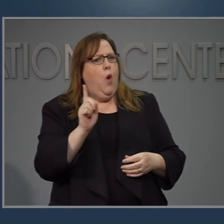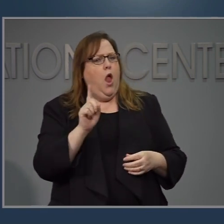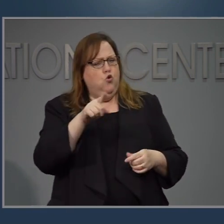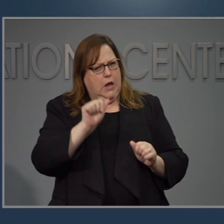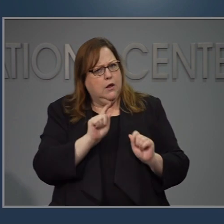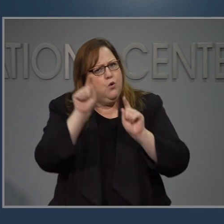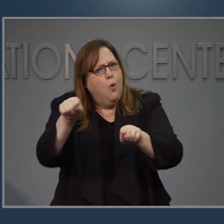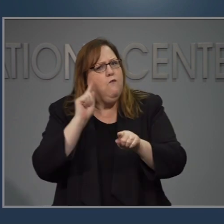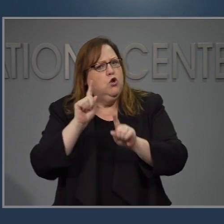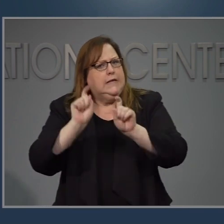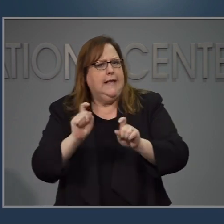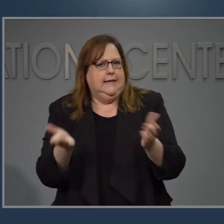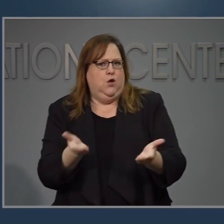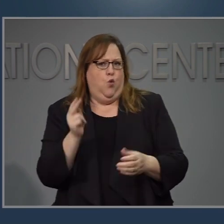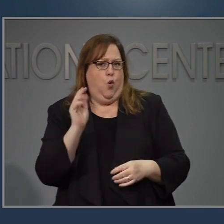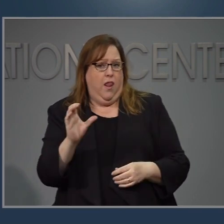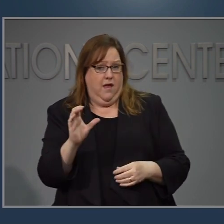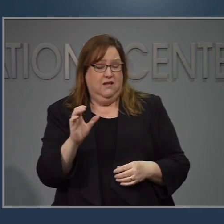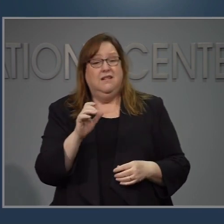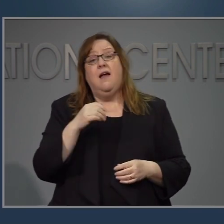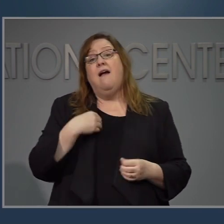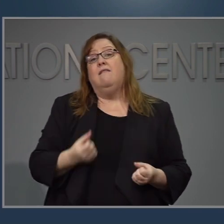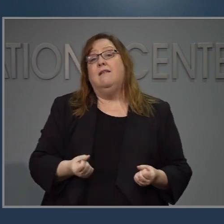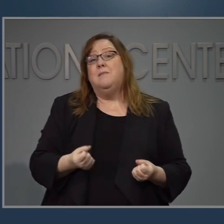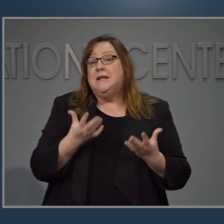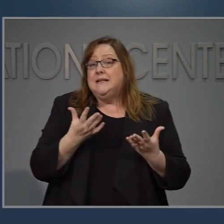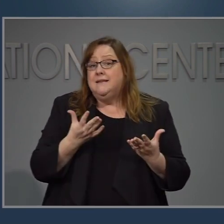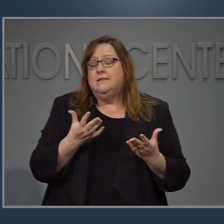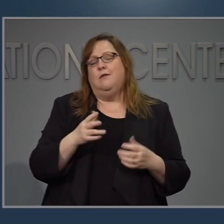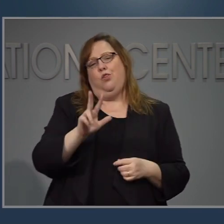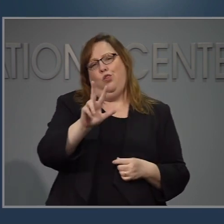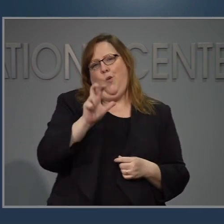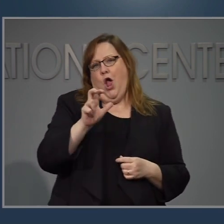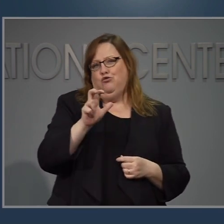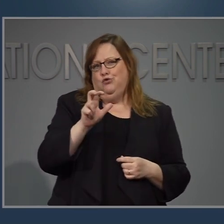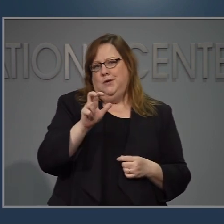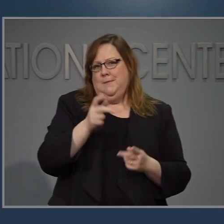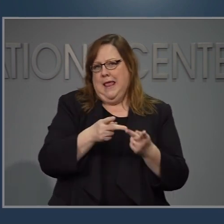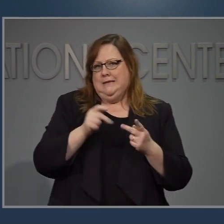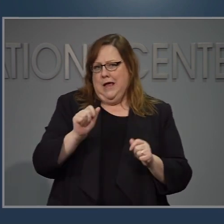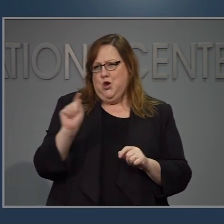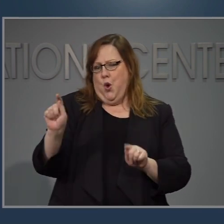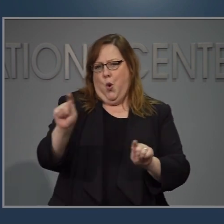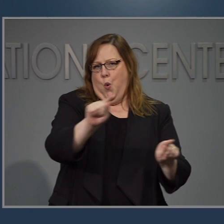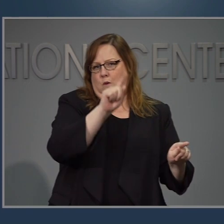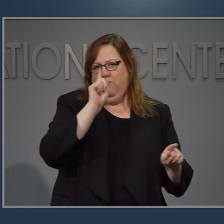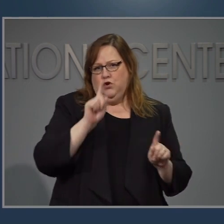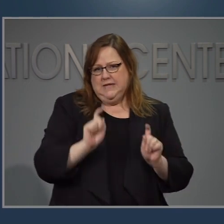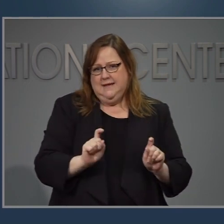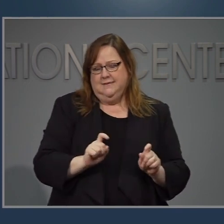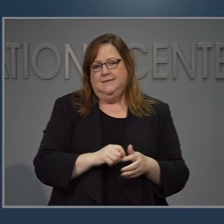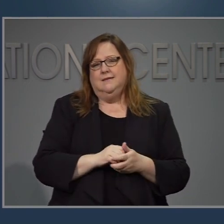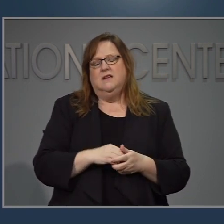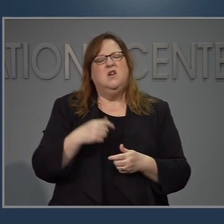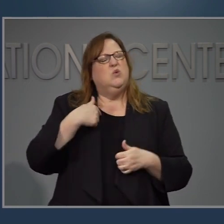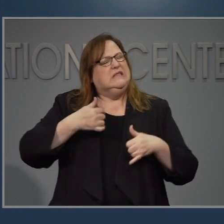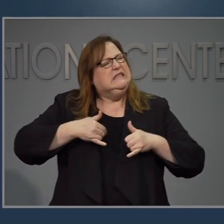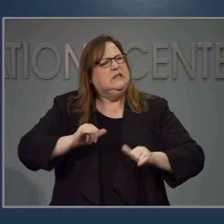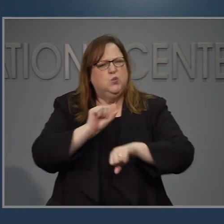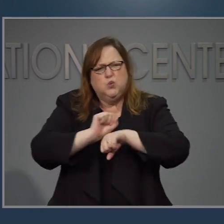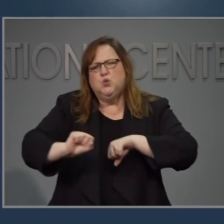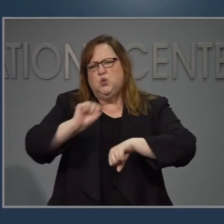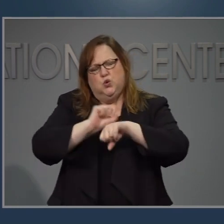hacer pruebas y también estamos trabajando con los condados y también con el sector público para aumentar más.